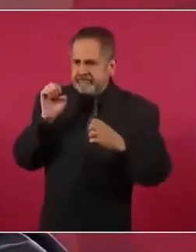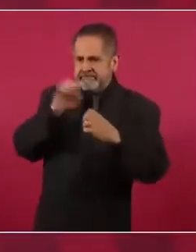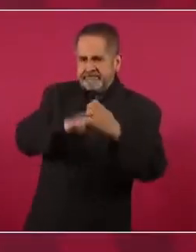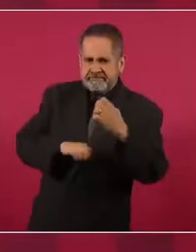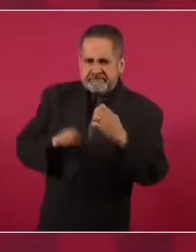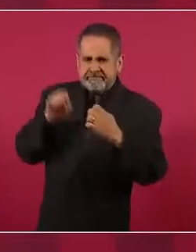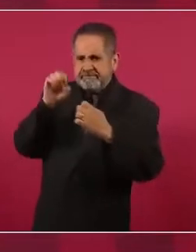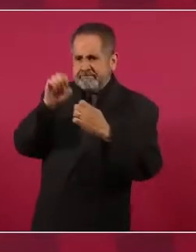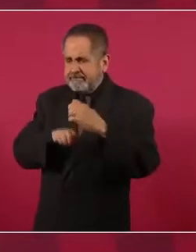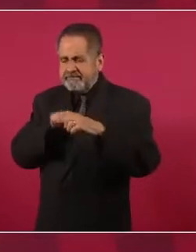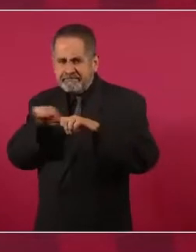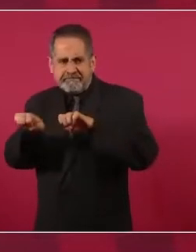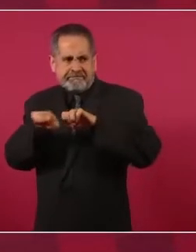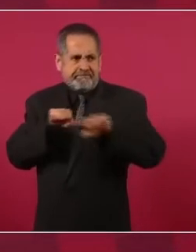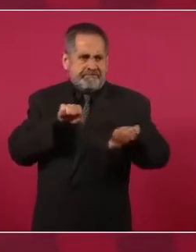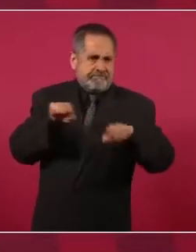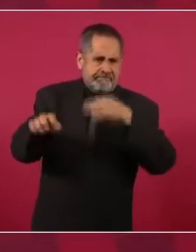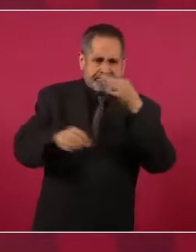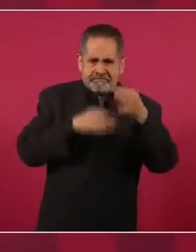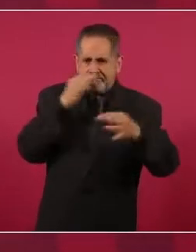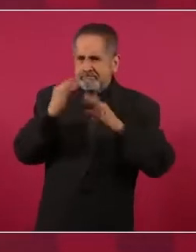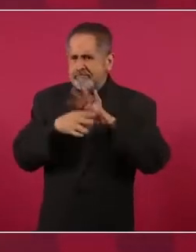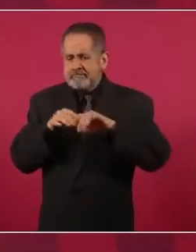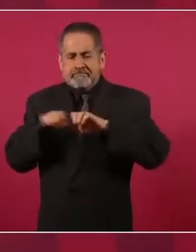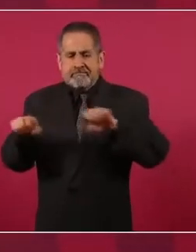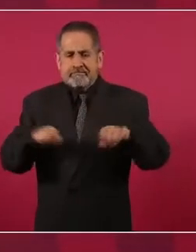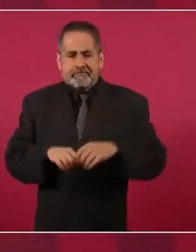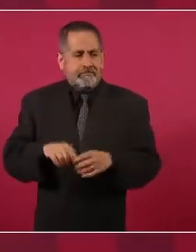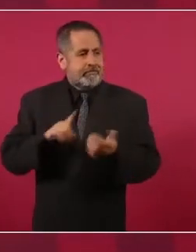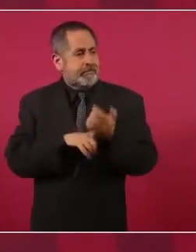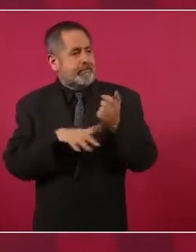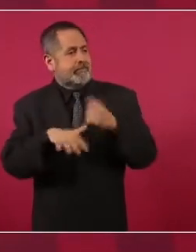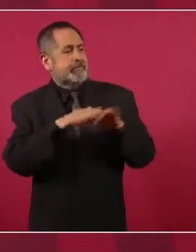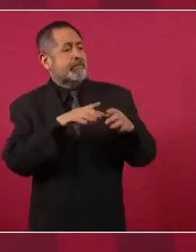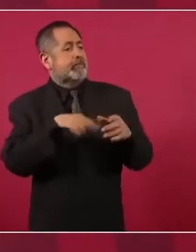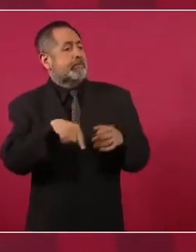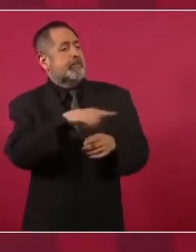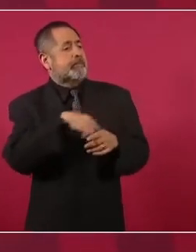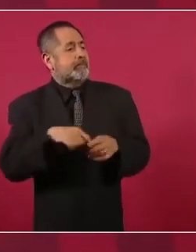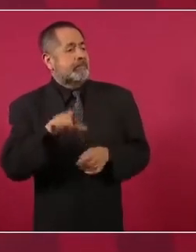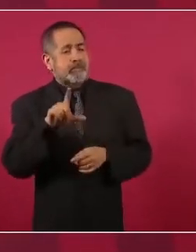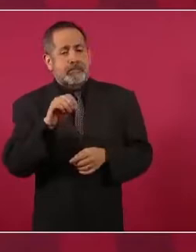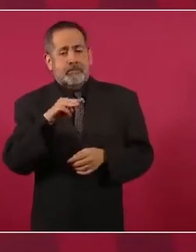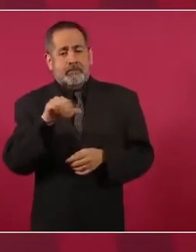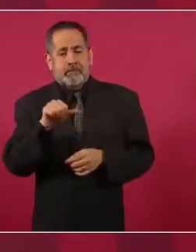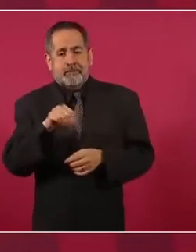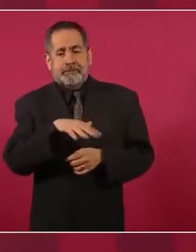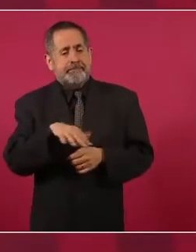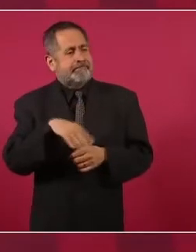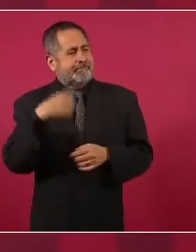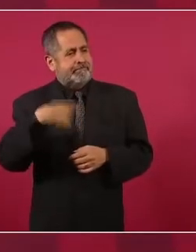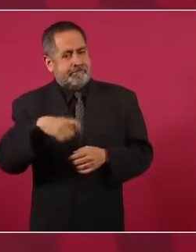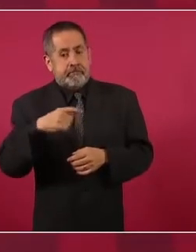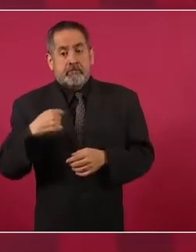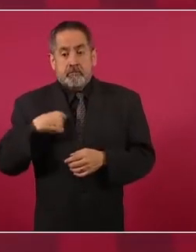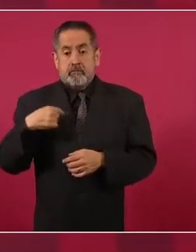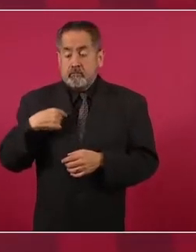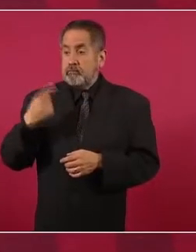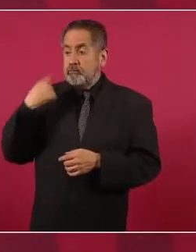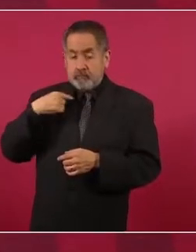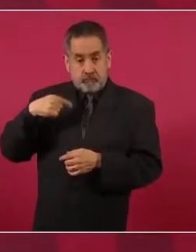a la gente, sobre todo allá en las lomas, porque fui por allá